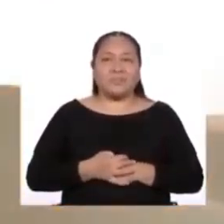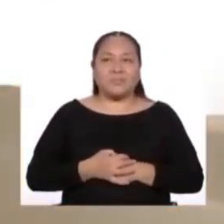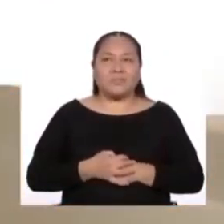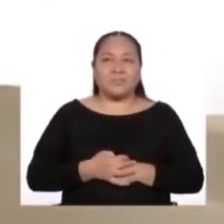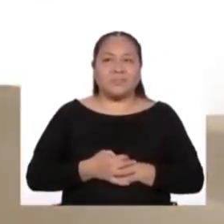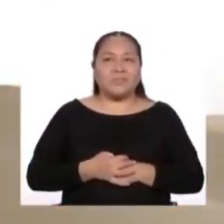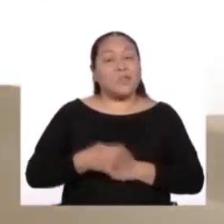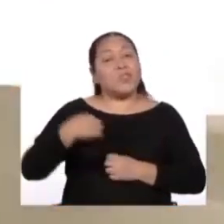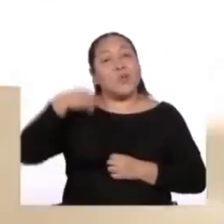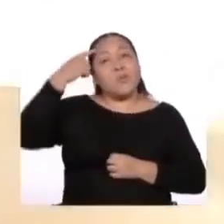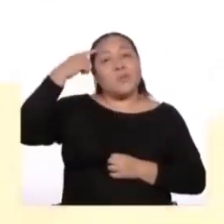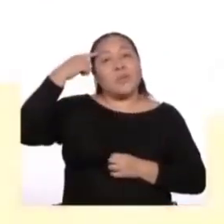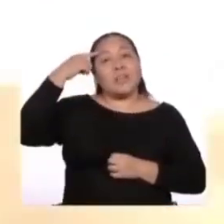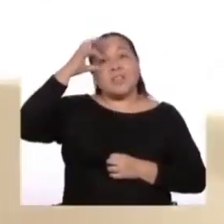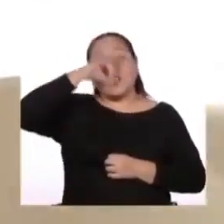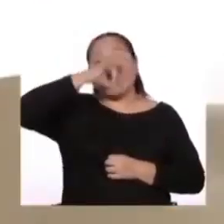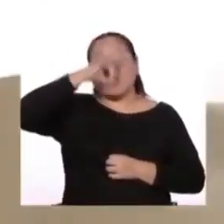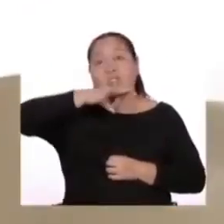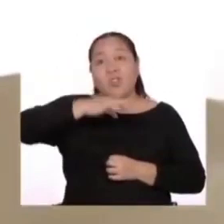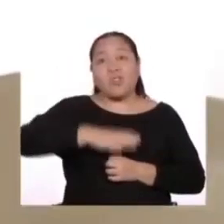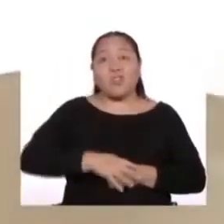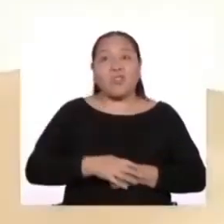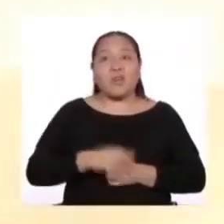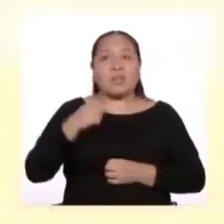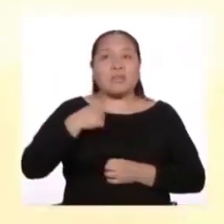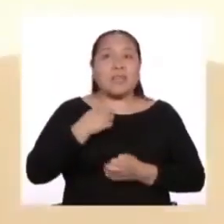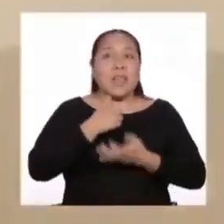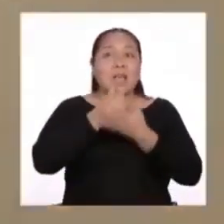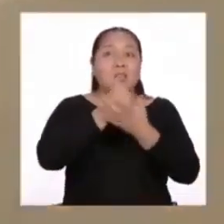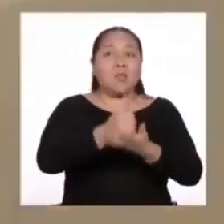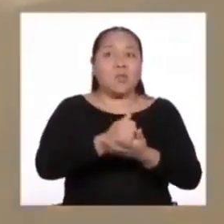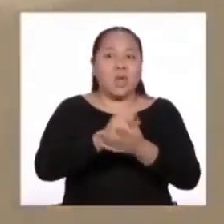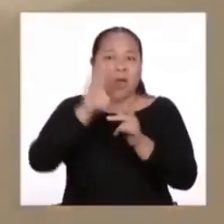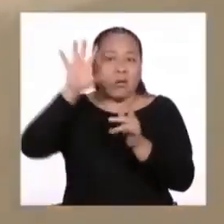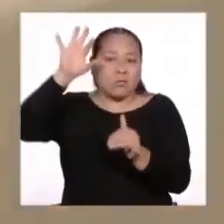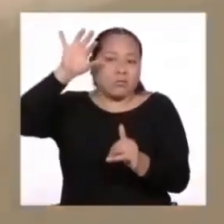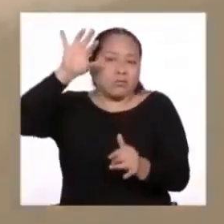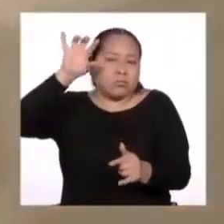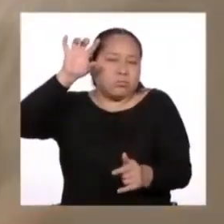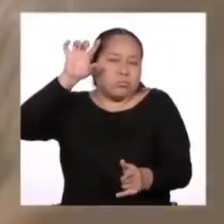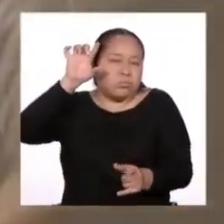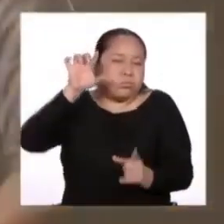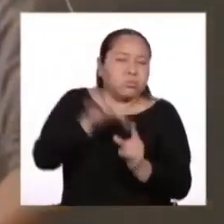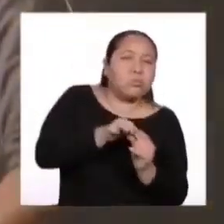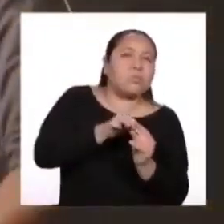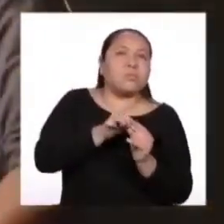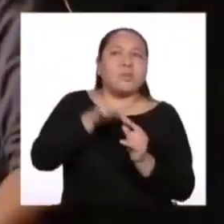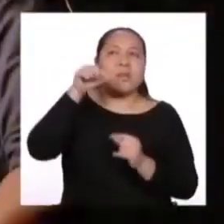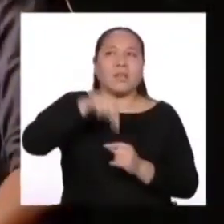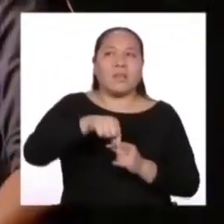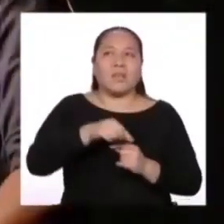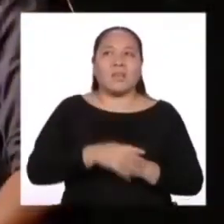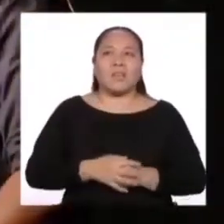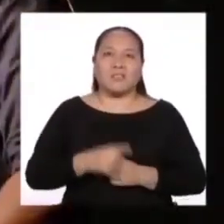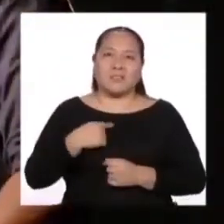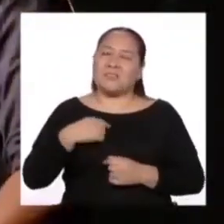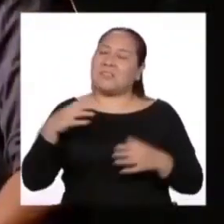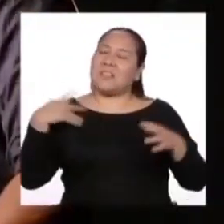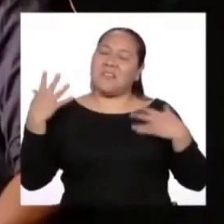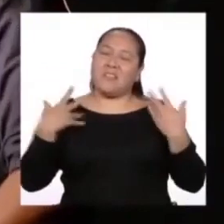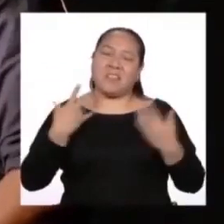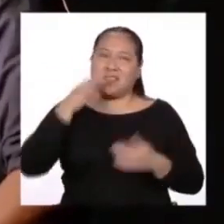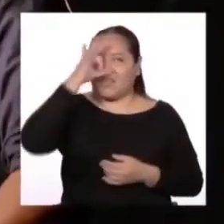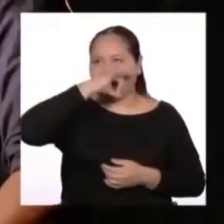Yo creo que el zorro es el cable de tierra que todos queremos tener. De verdad que yo sería feliz con un zorro